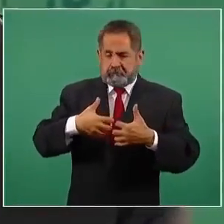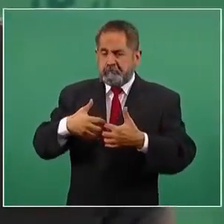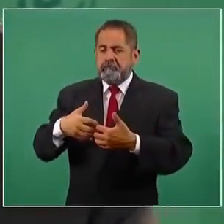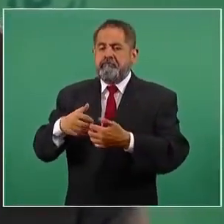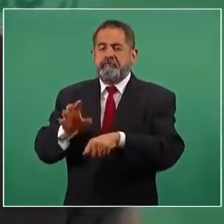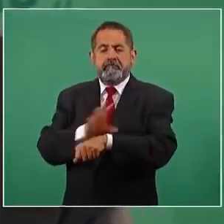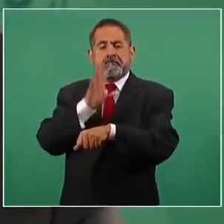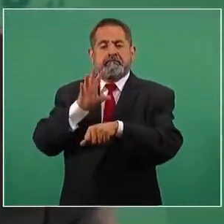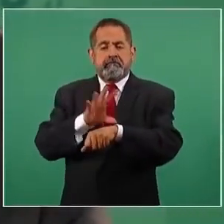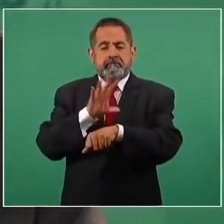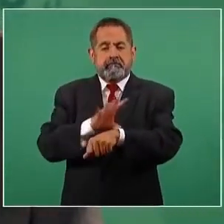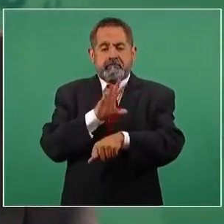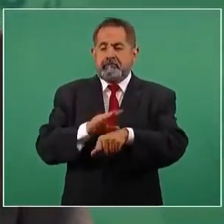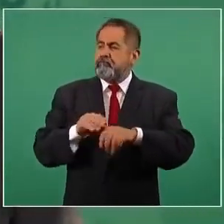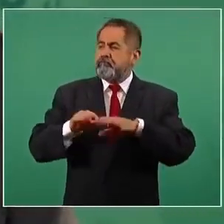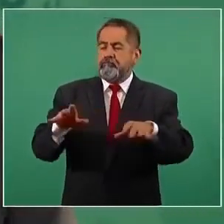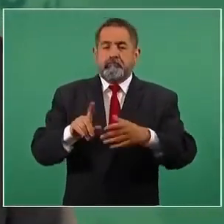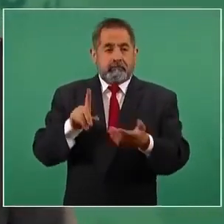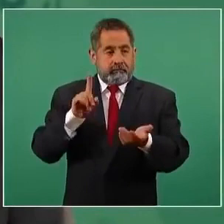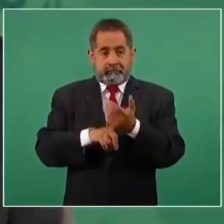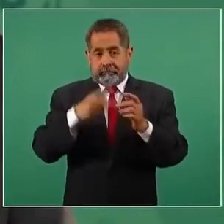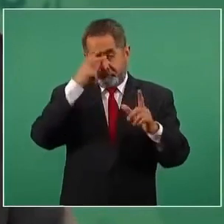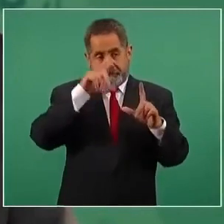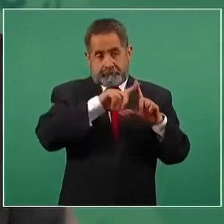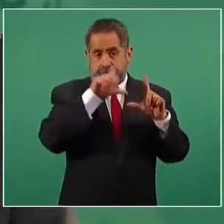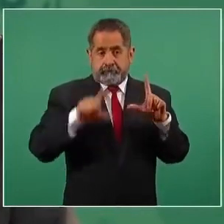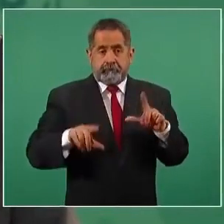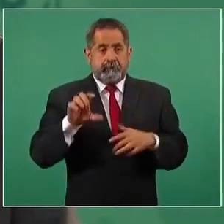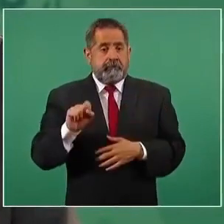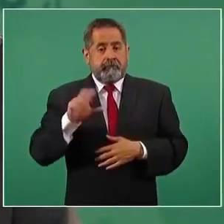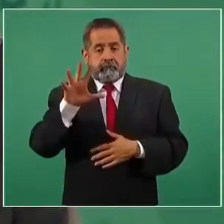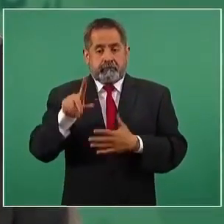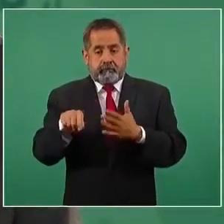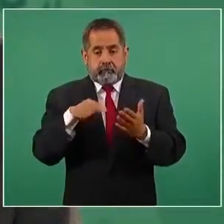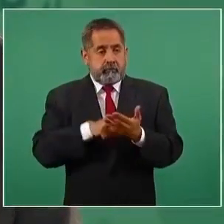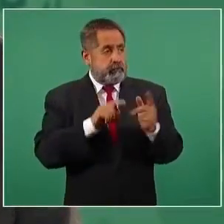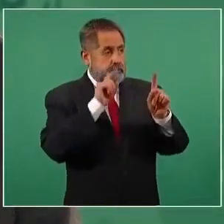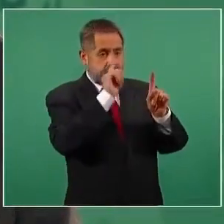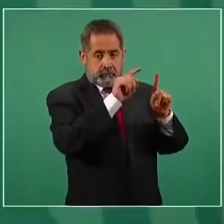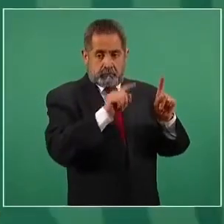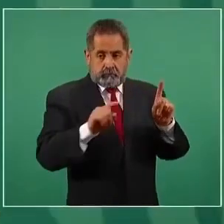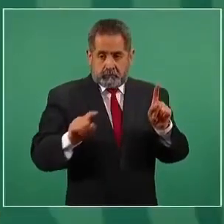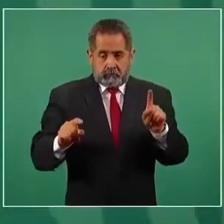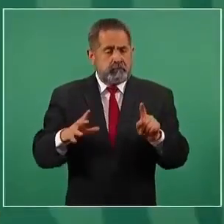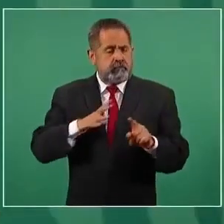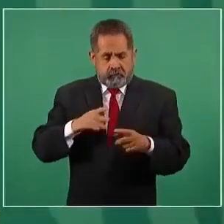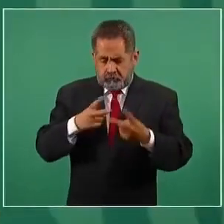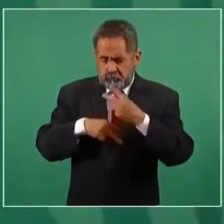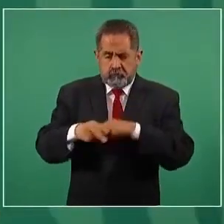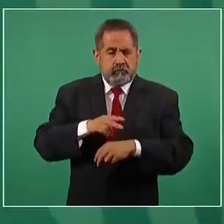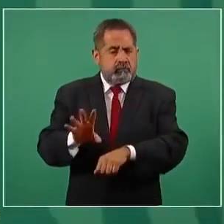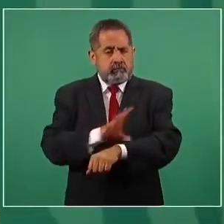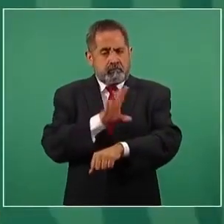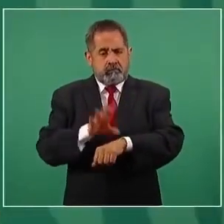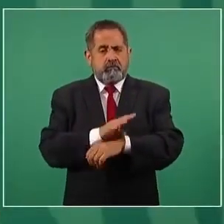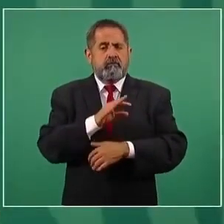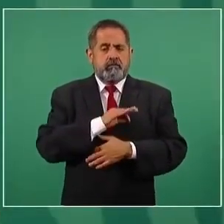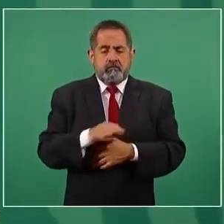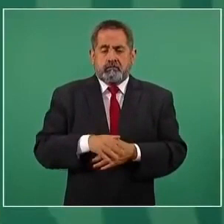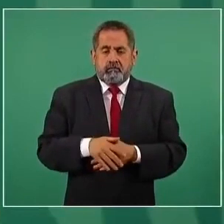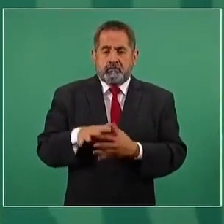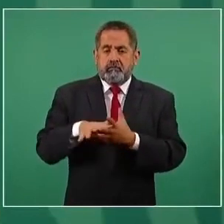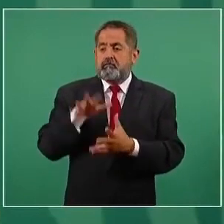hidroeléctricas y la mayoría de ellas